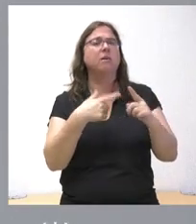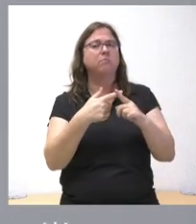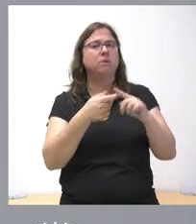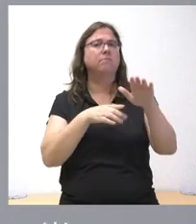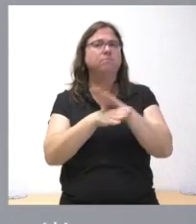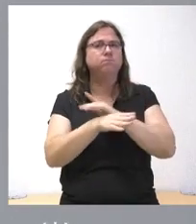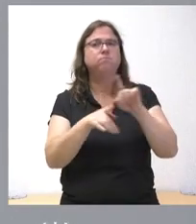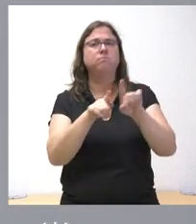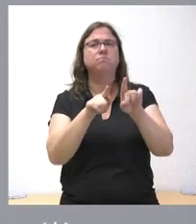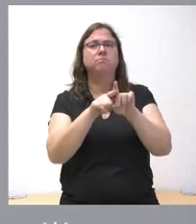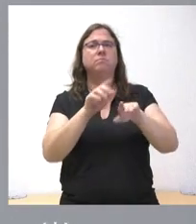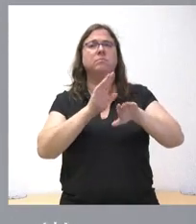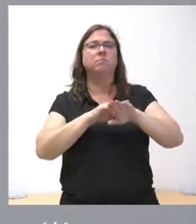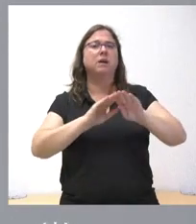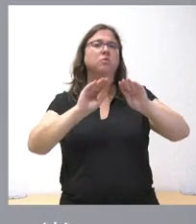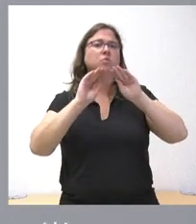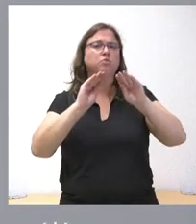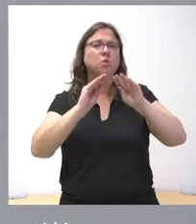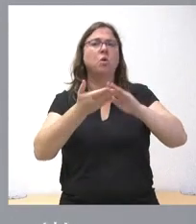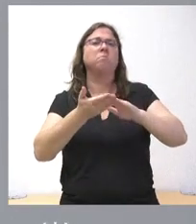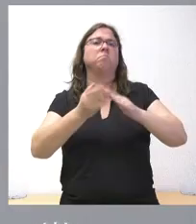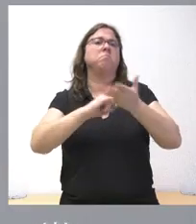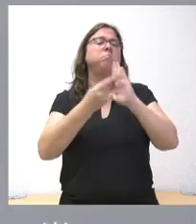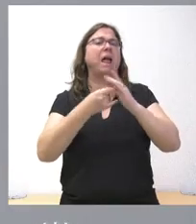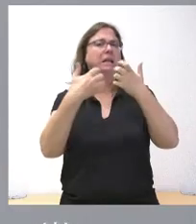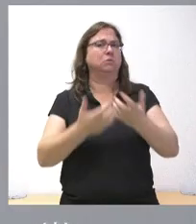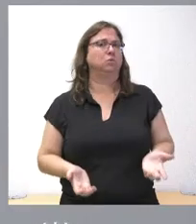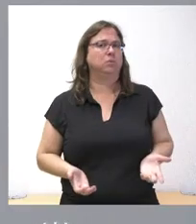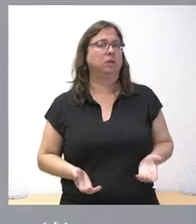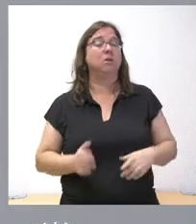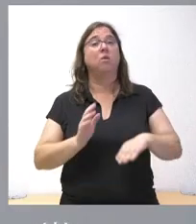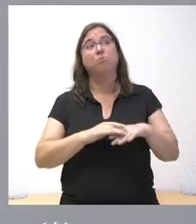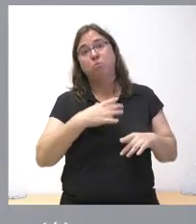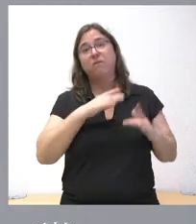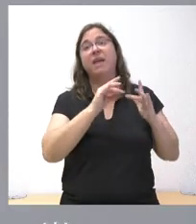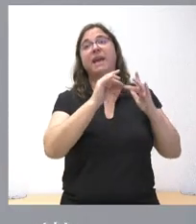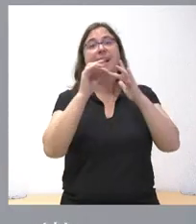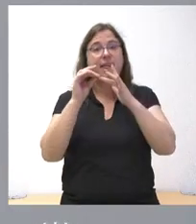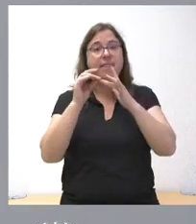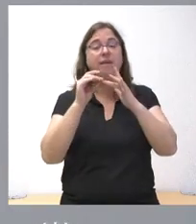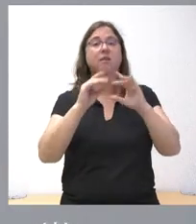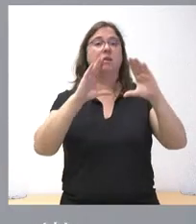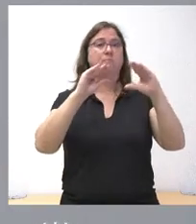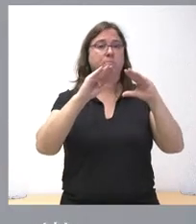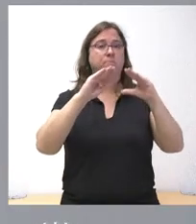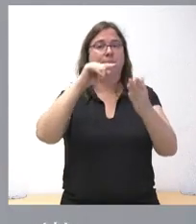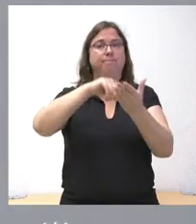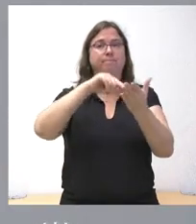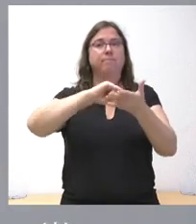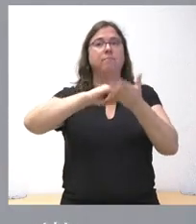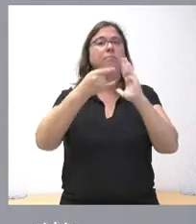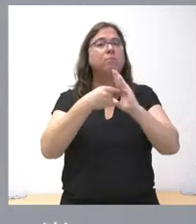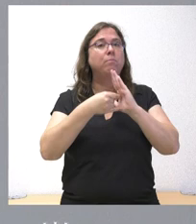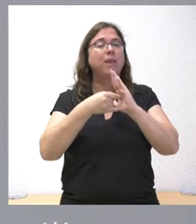a encontrar un plan industrial, bien porque lo liderara Bimbo, que nosotros seguimos exigiendo que Bimbo presente un plan industrial,